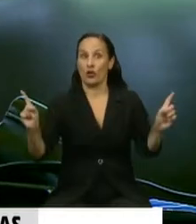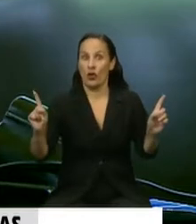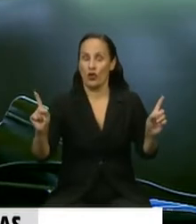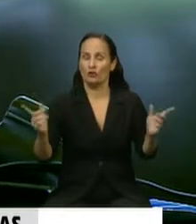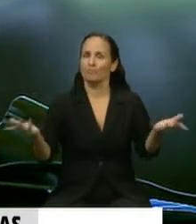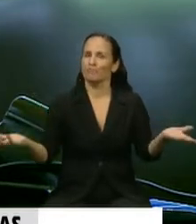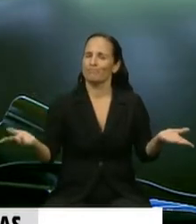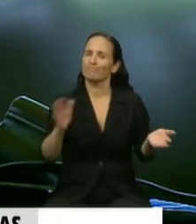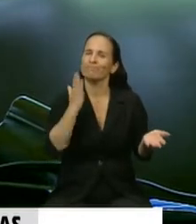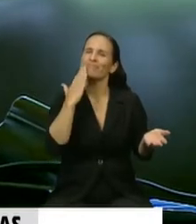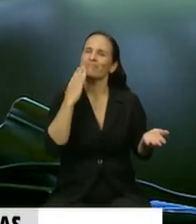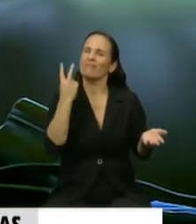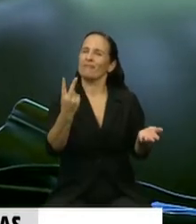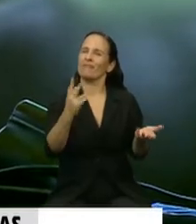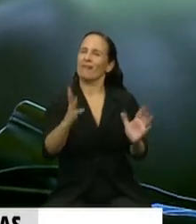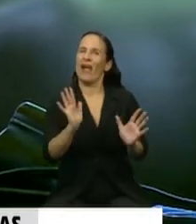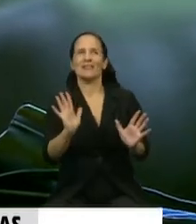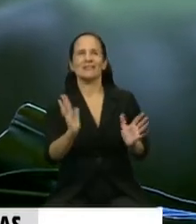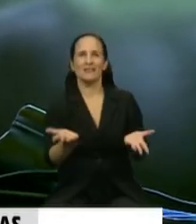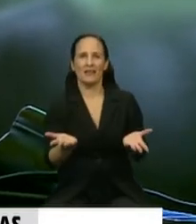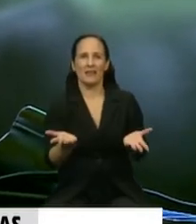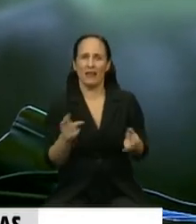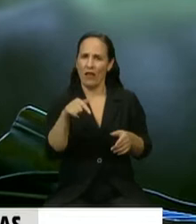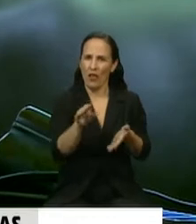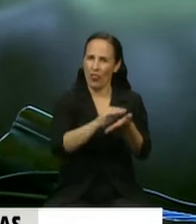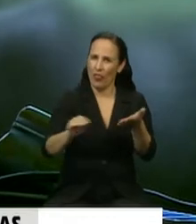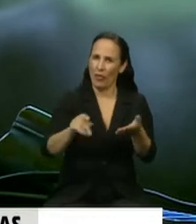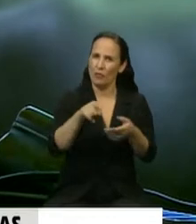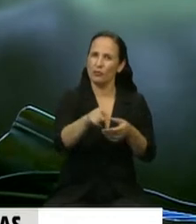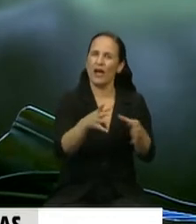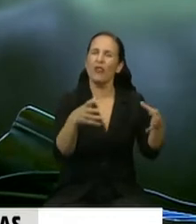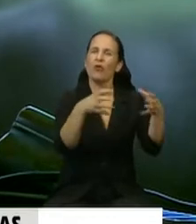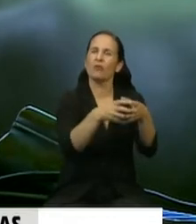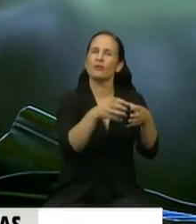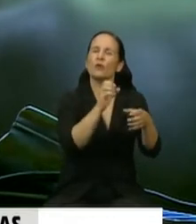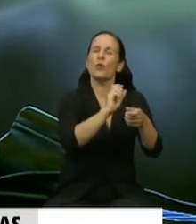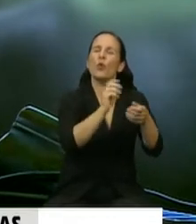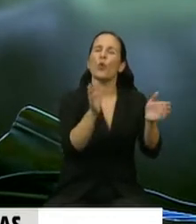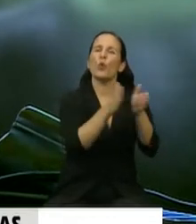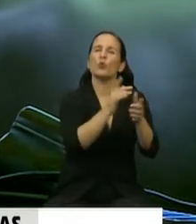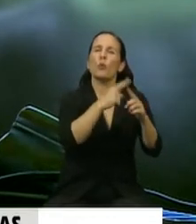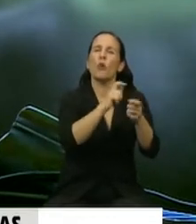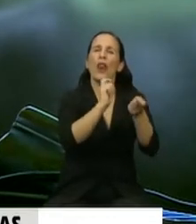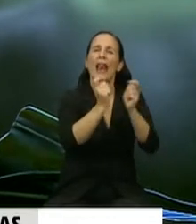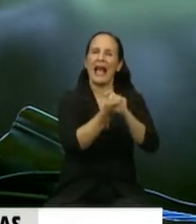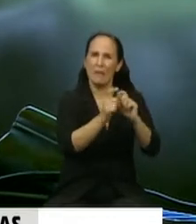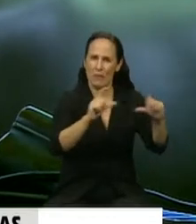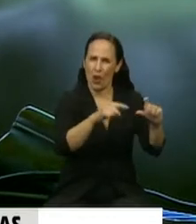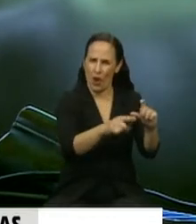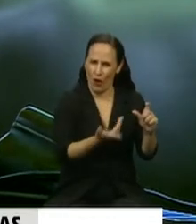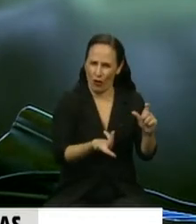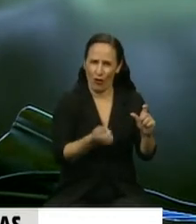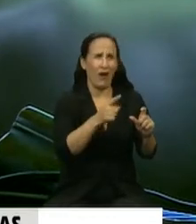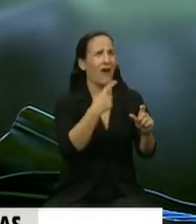es una hipocresía que escuchemos a los diputados de Junto por el Cambio, rasgándose las vestiduras. Si ellos dejaron